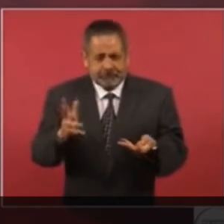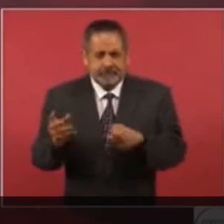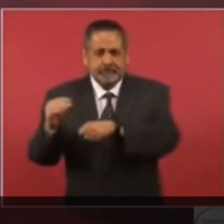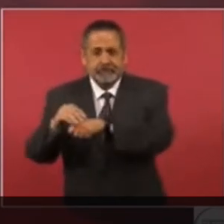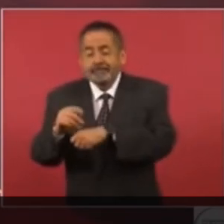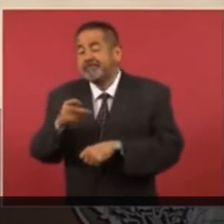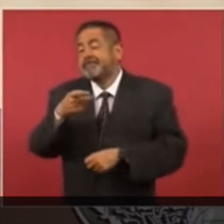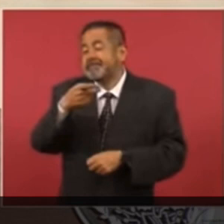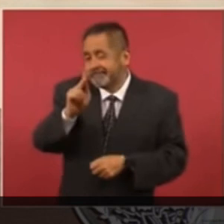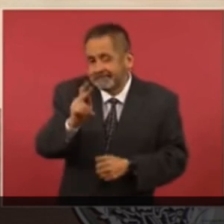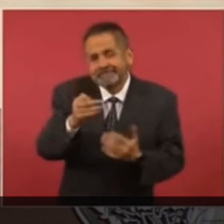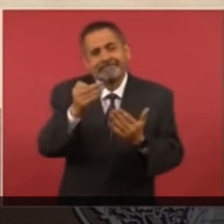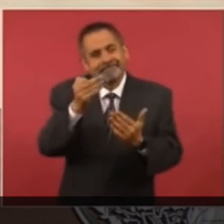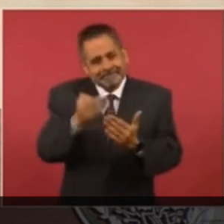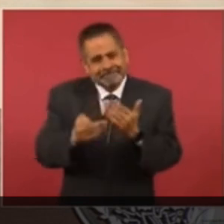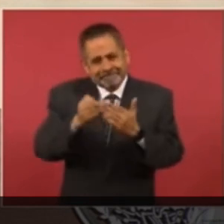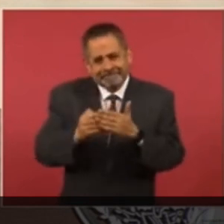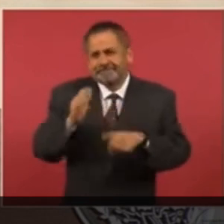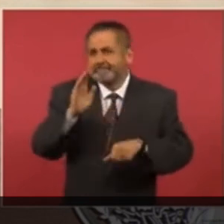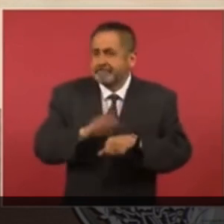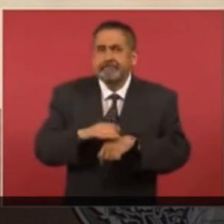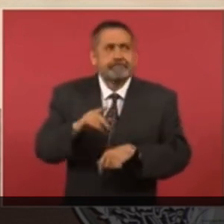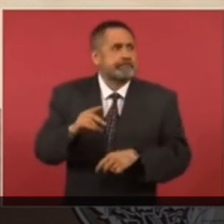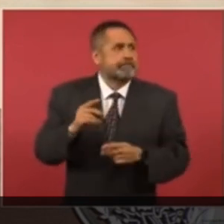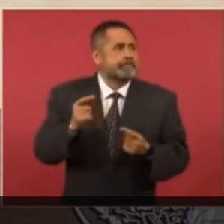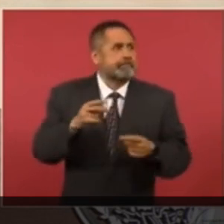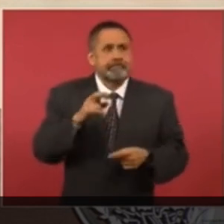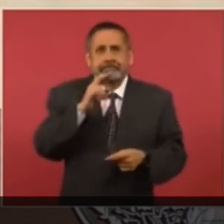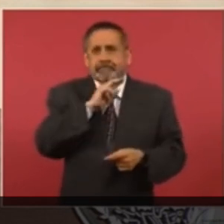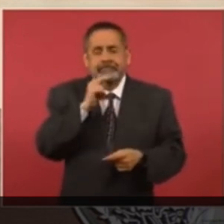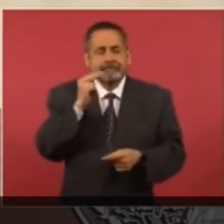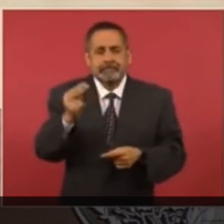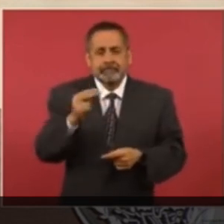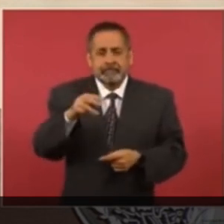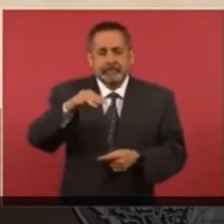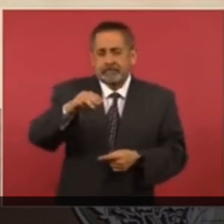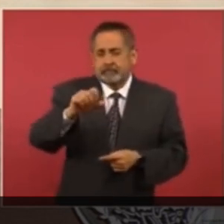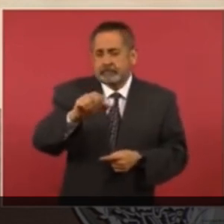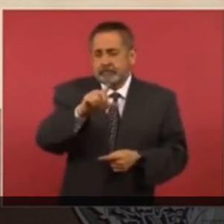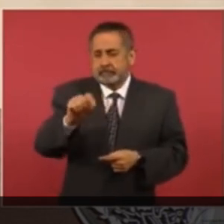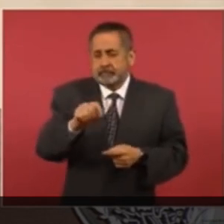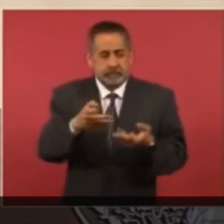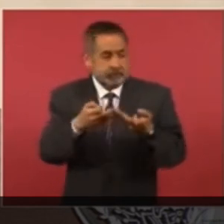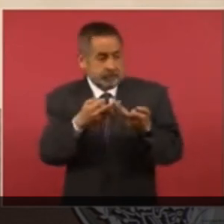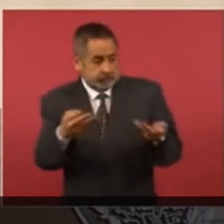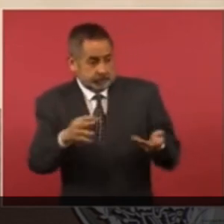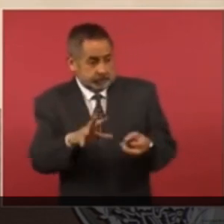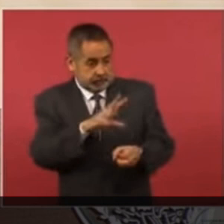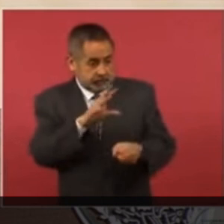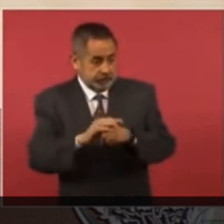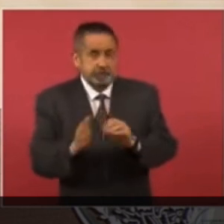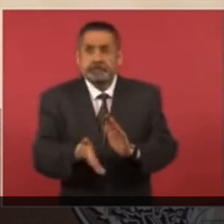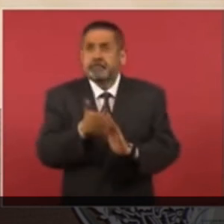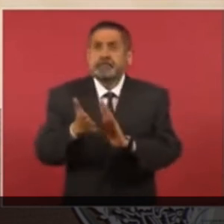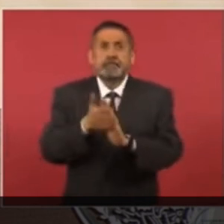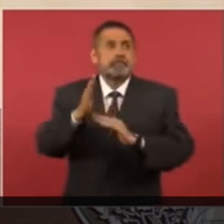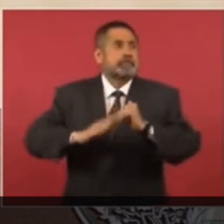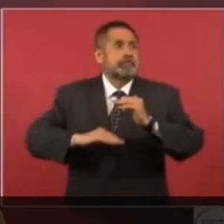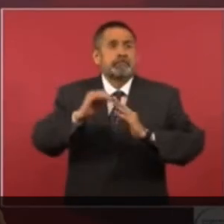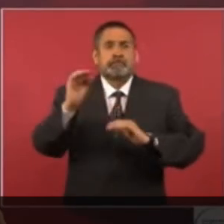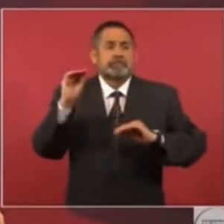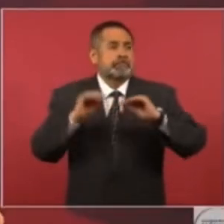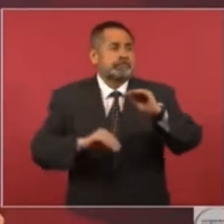necesitamos a más tardar en marzo tenerlos todos, porque